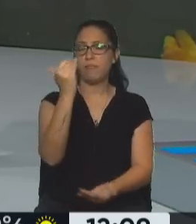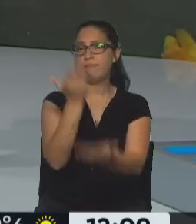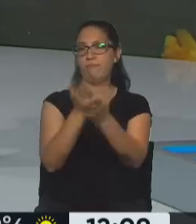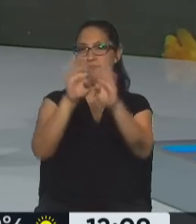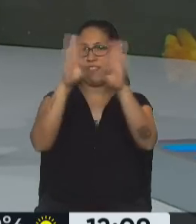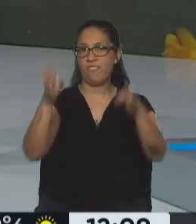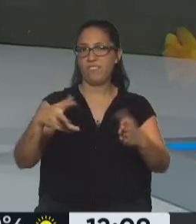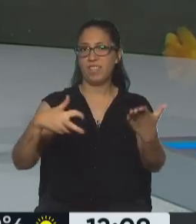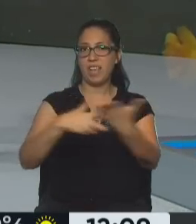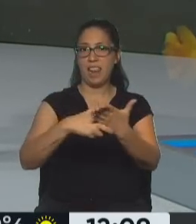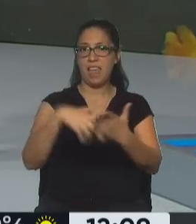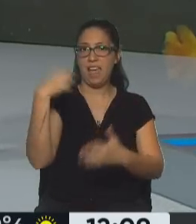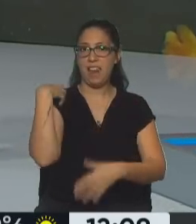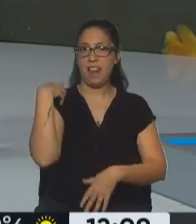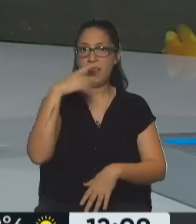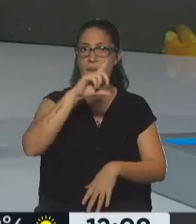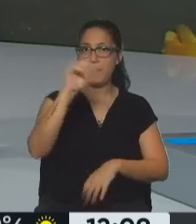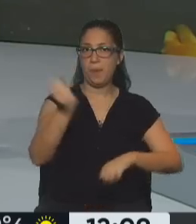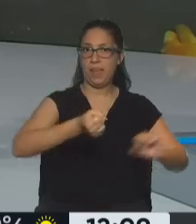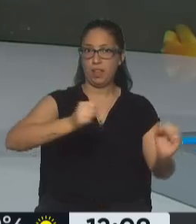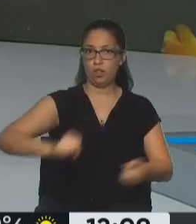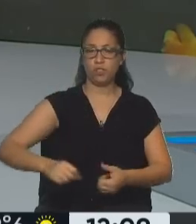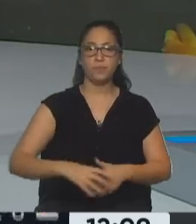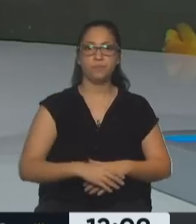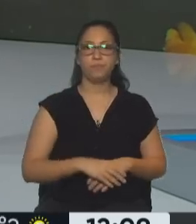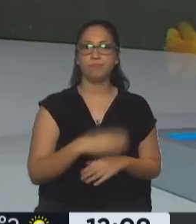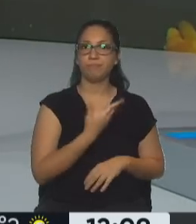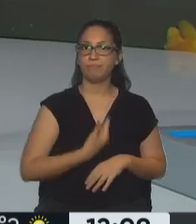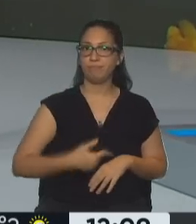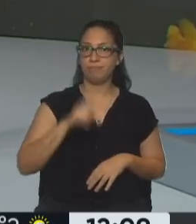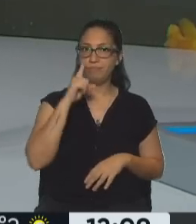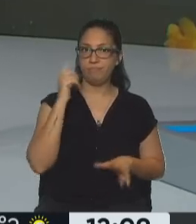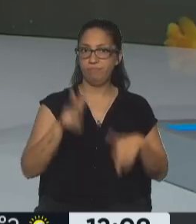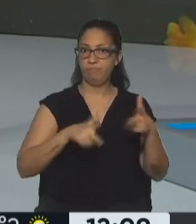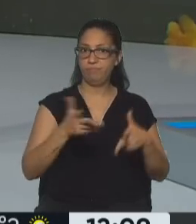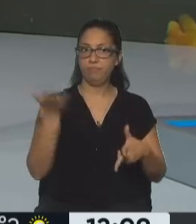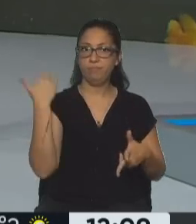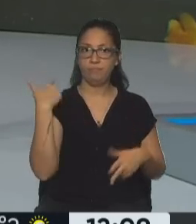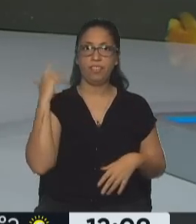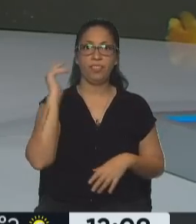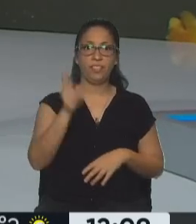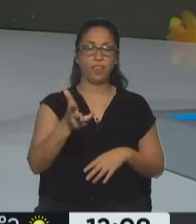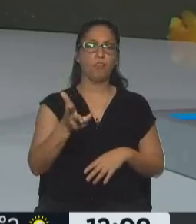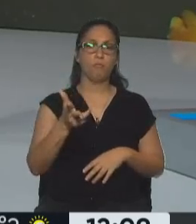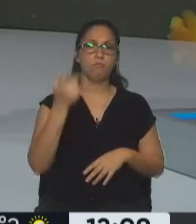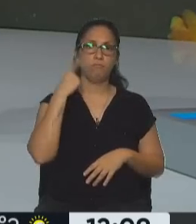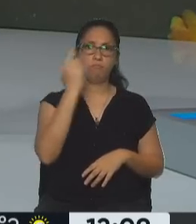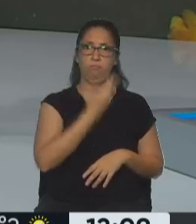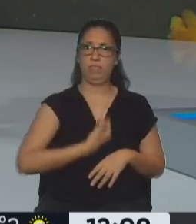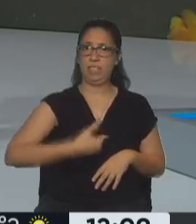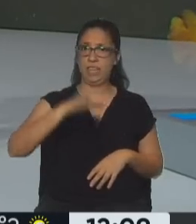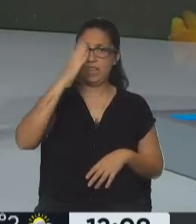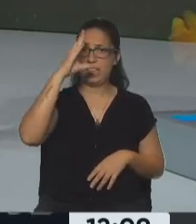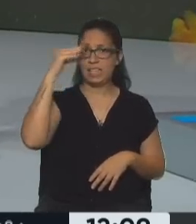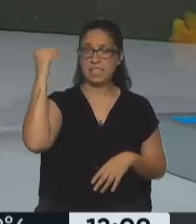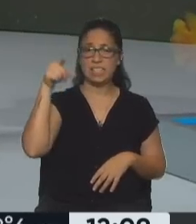Federal de Bariloche, como habíamos adelantado. El presidente Alberto Fernández, que además ayer mismo había señalado que considera a Cristina Fernández de Kirchner